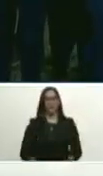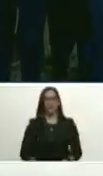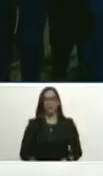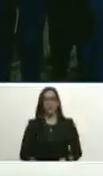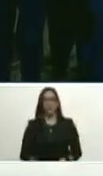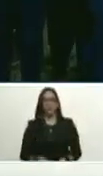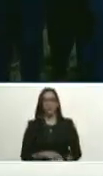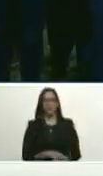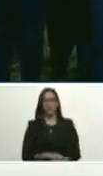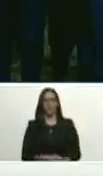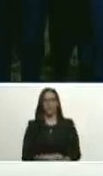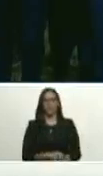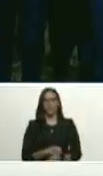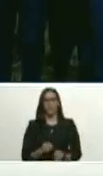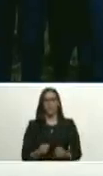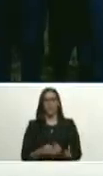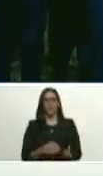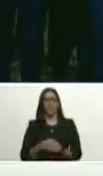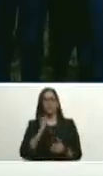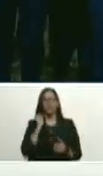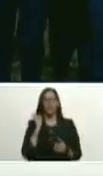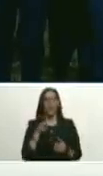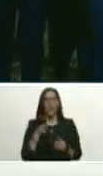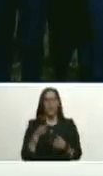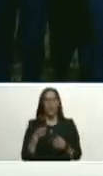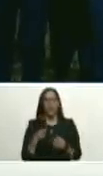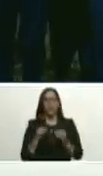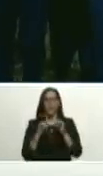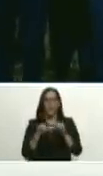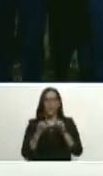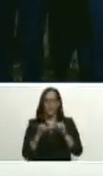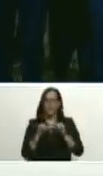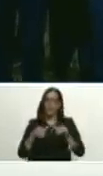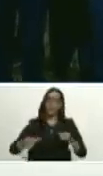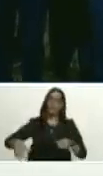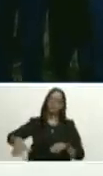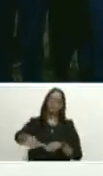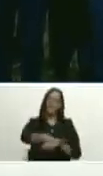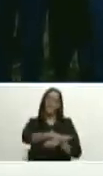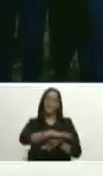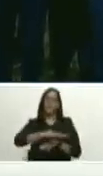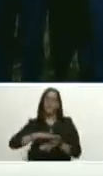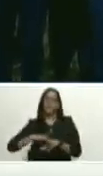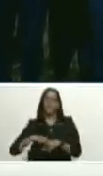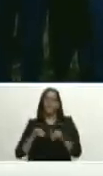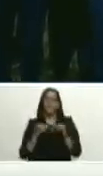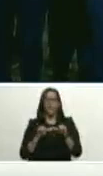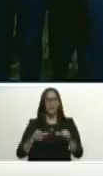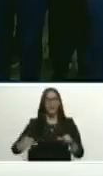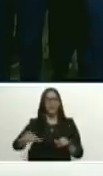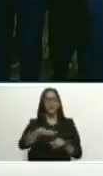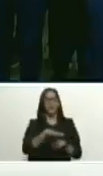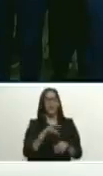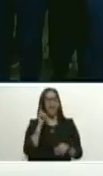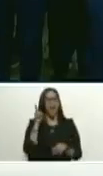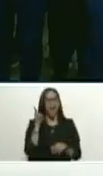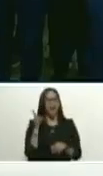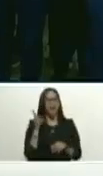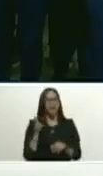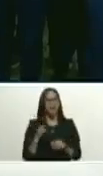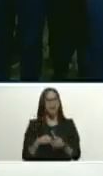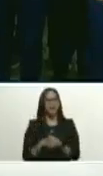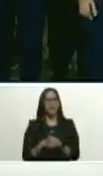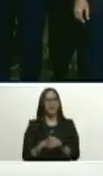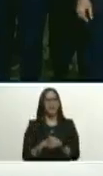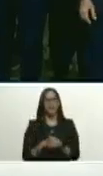saludos y nos vamos del Guarico por el mismo llano por el mismo llano allá nos vamos para Agua